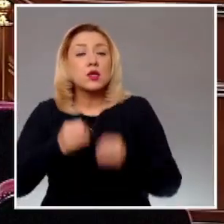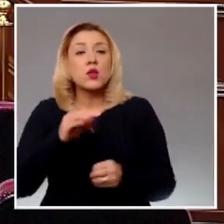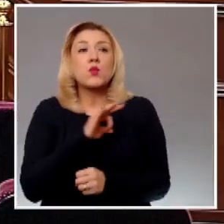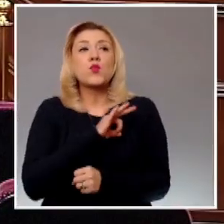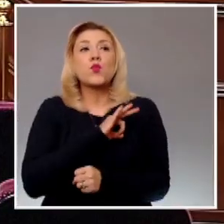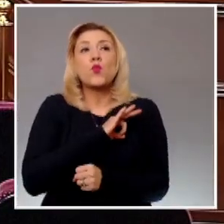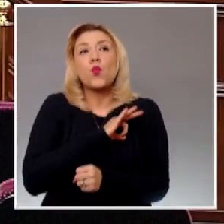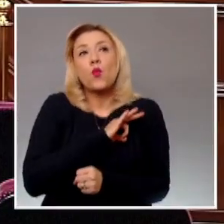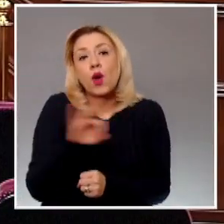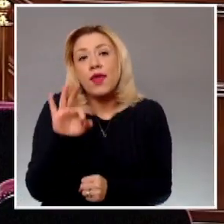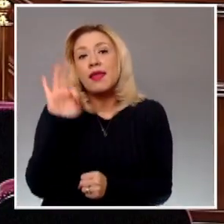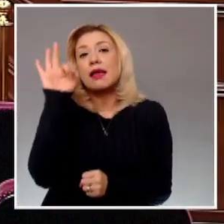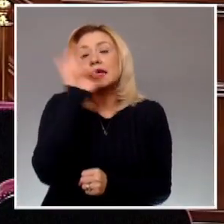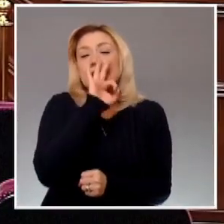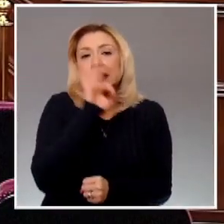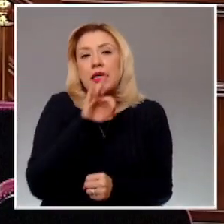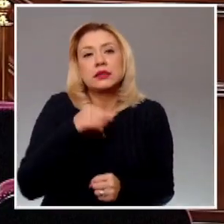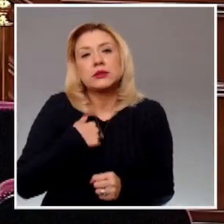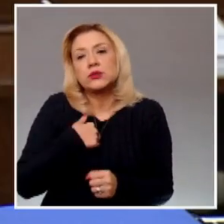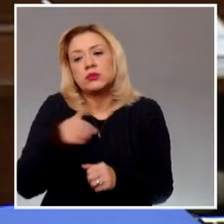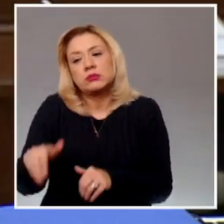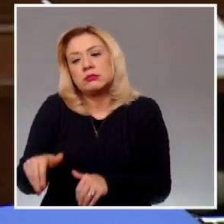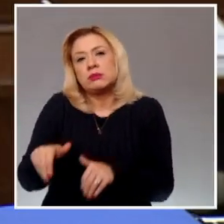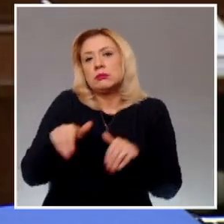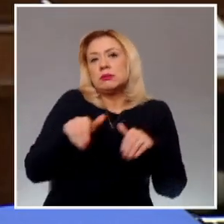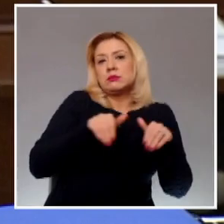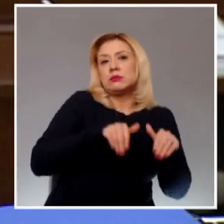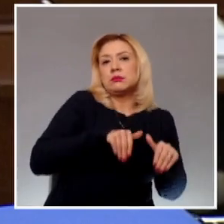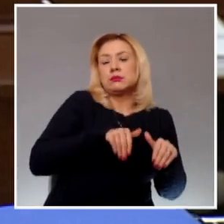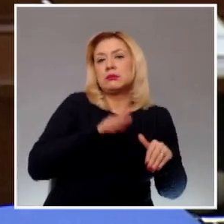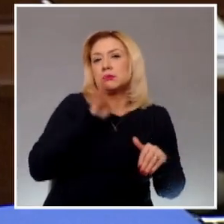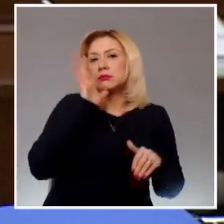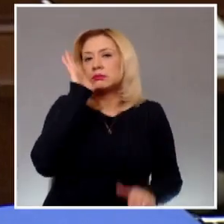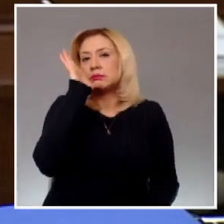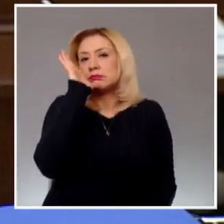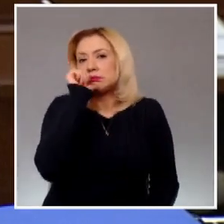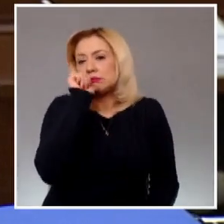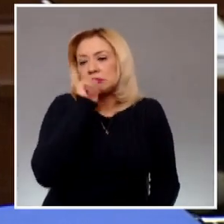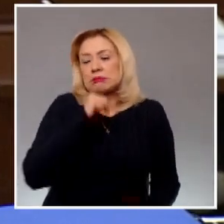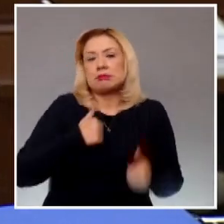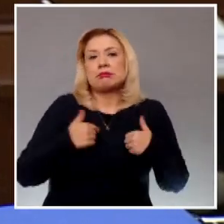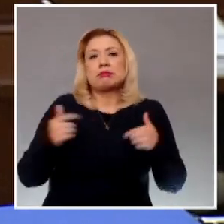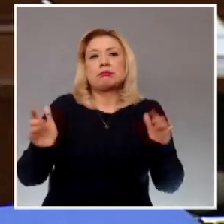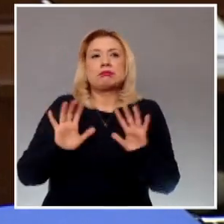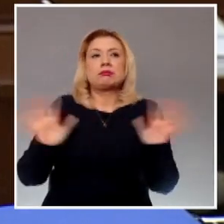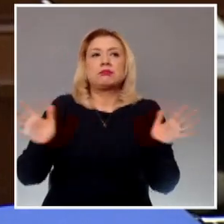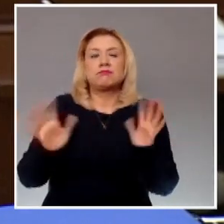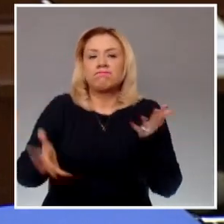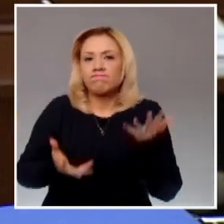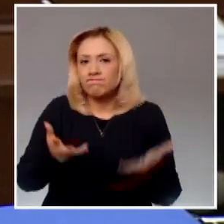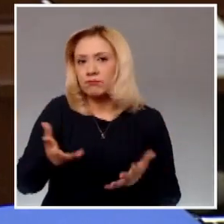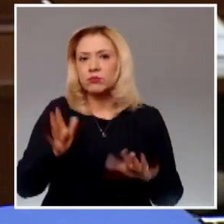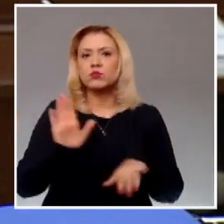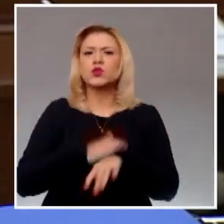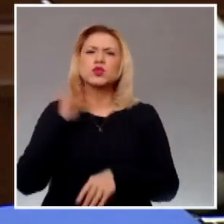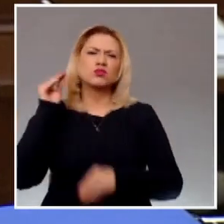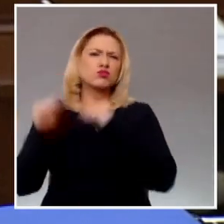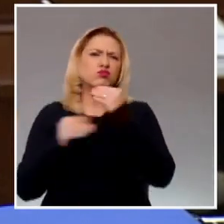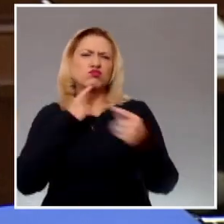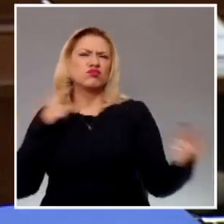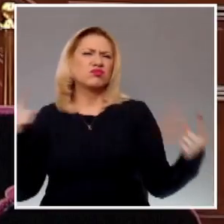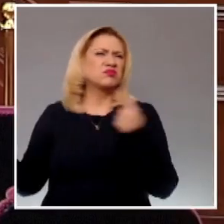sucede cuando tienen algún impedimento legal o, en todo caso, no se encuentran presentes durante la discusión de un asunto. Entre